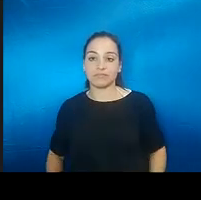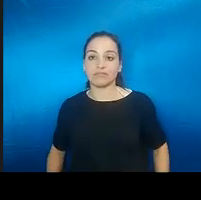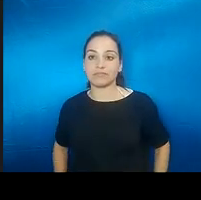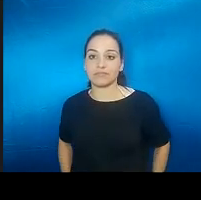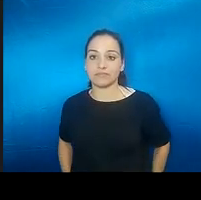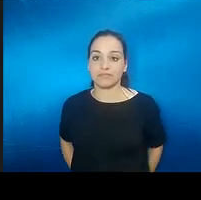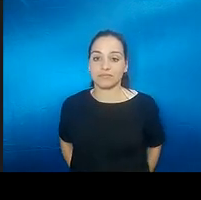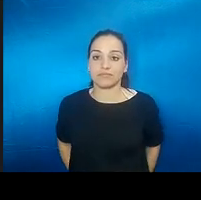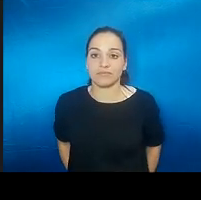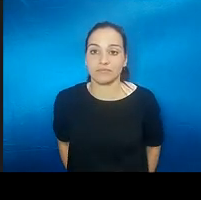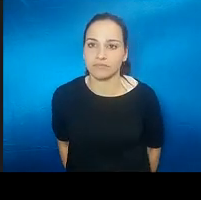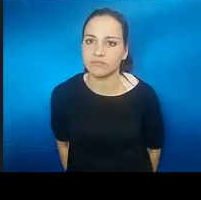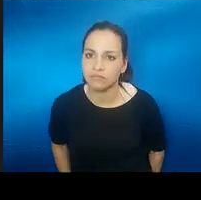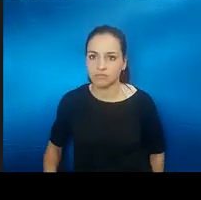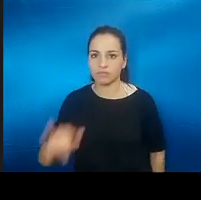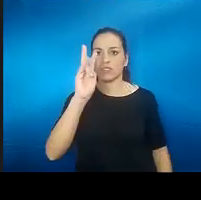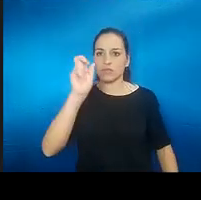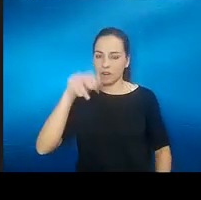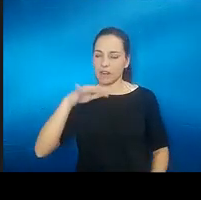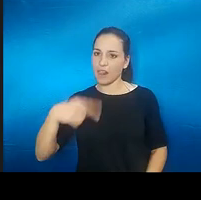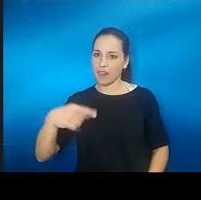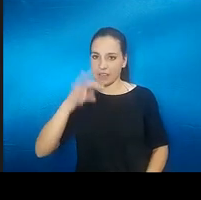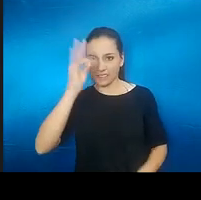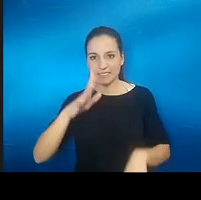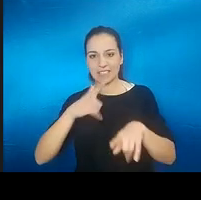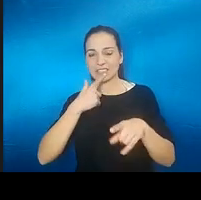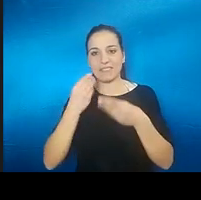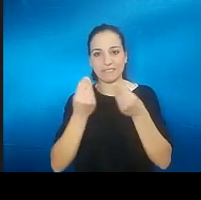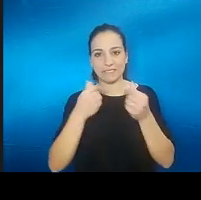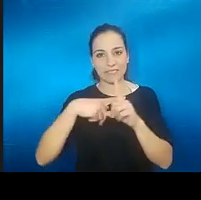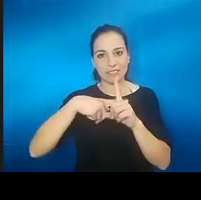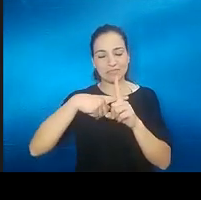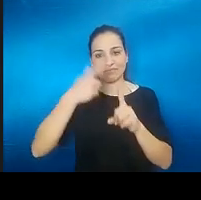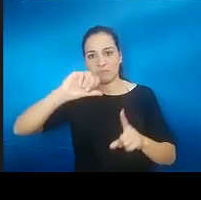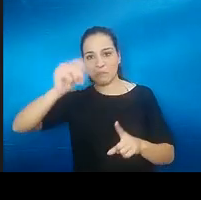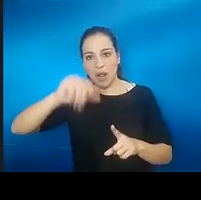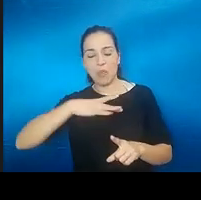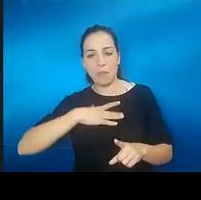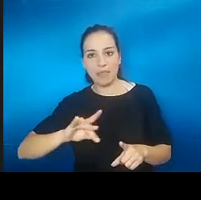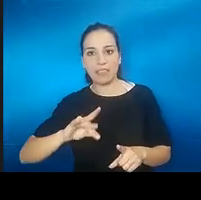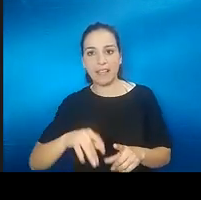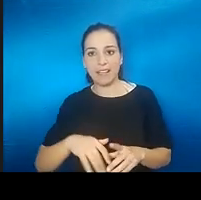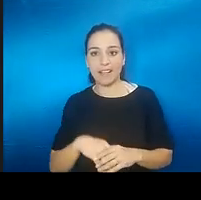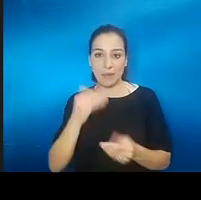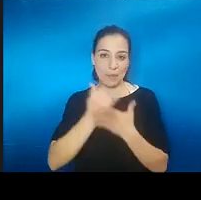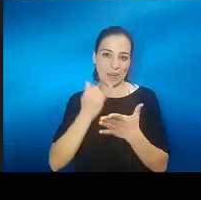¿también se evalúa el gusto? sí o también son pruebas que no son totalmente objetivas sí